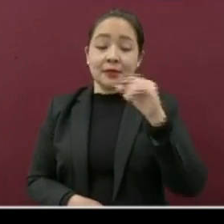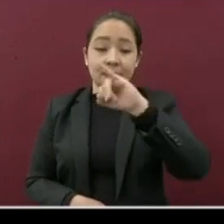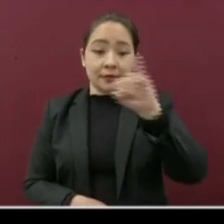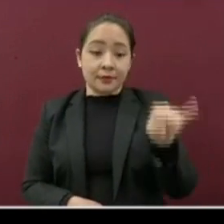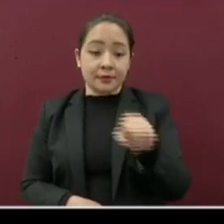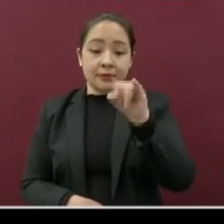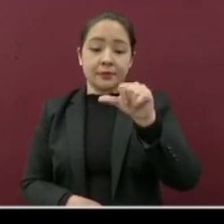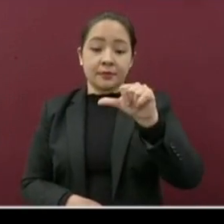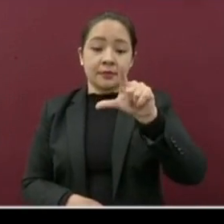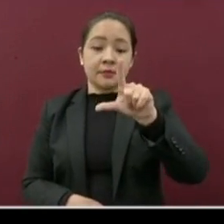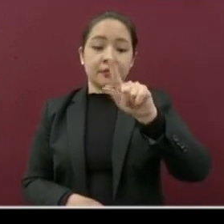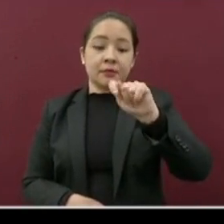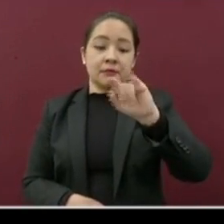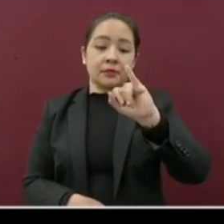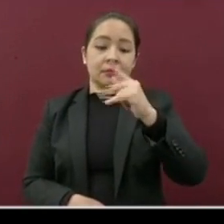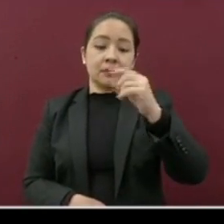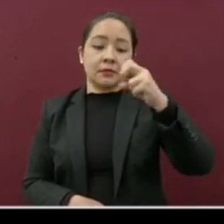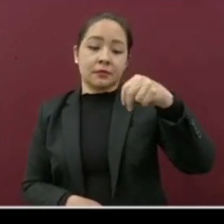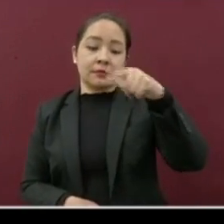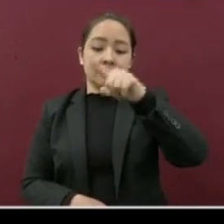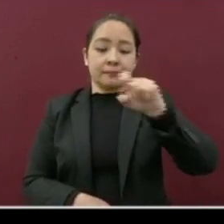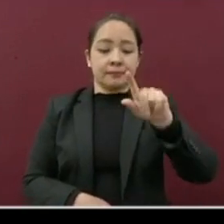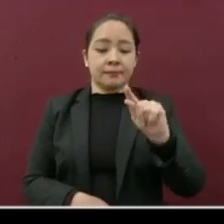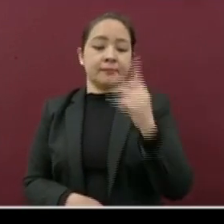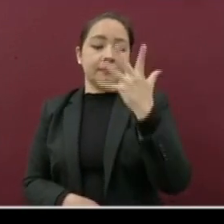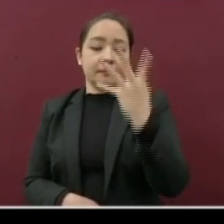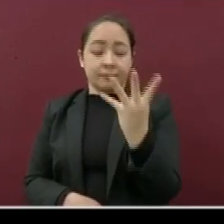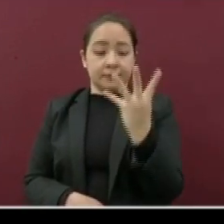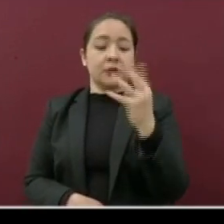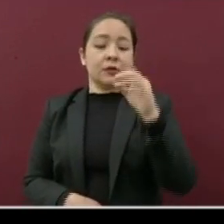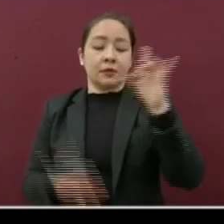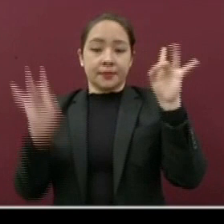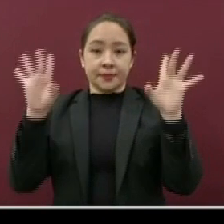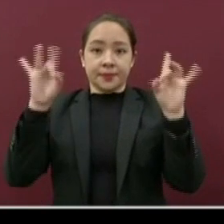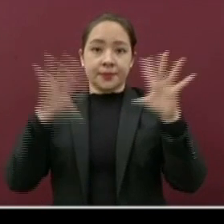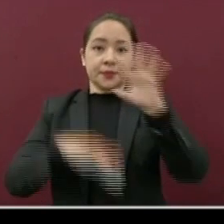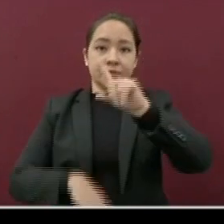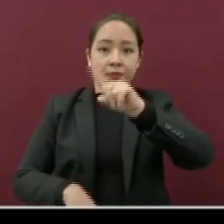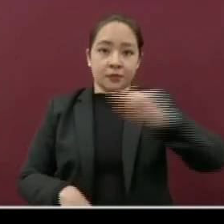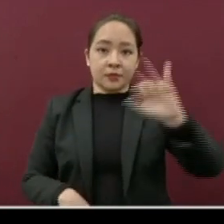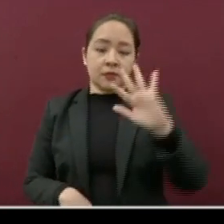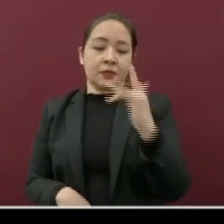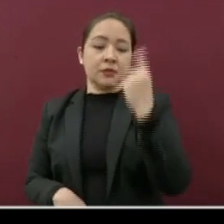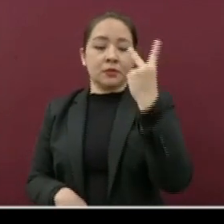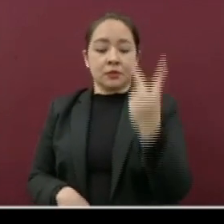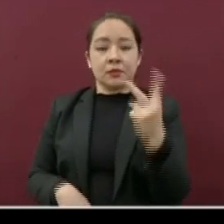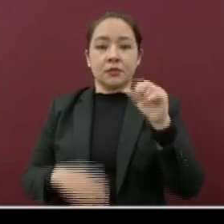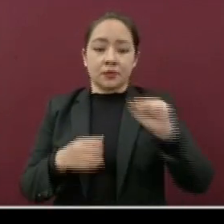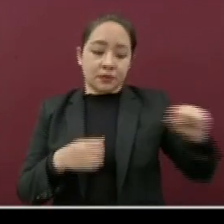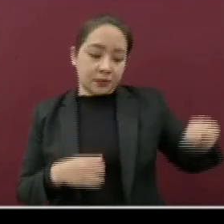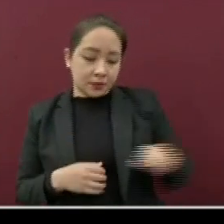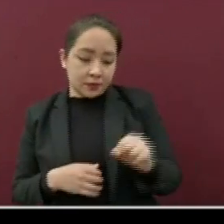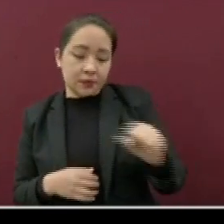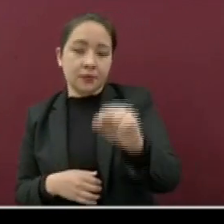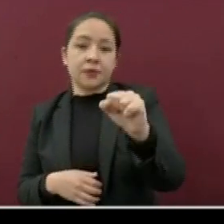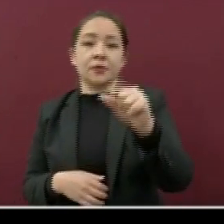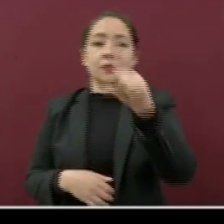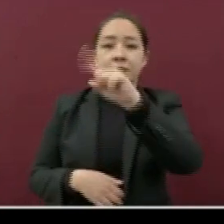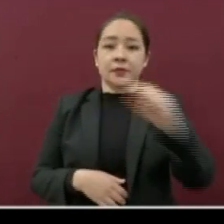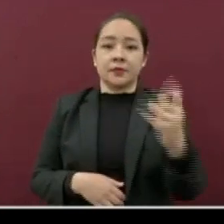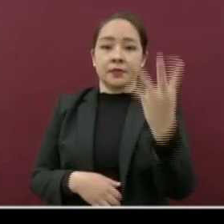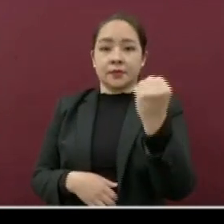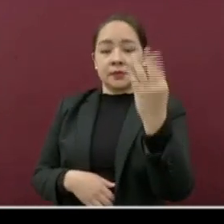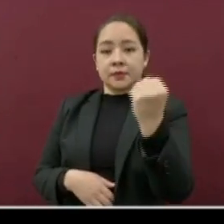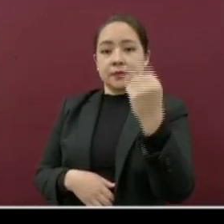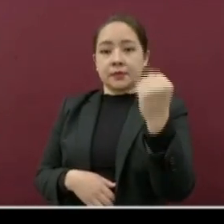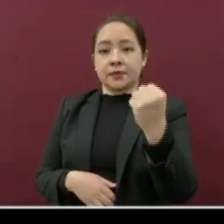Jaltipa, 174. Ángel R. Cabada, 152. Y Santiago Tuxtla, con 109.